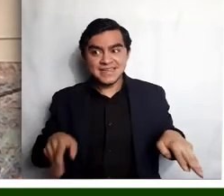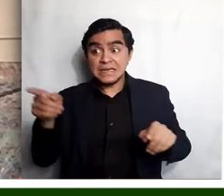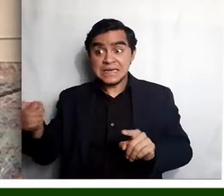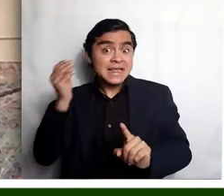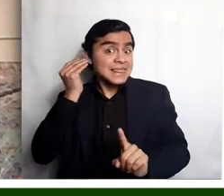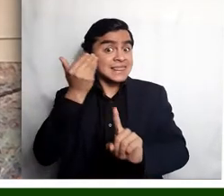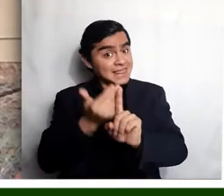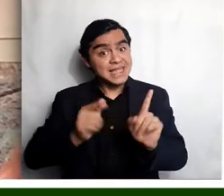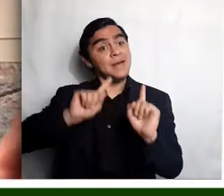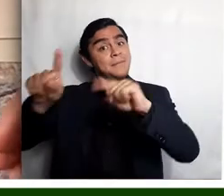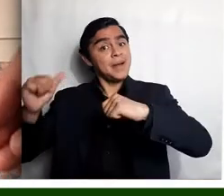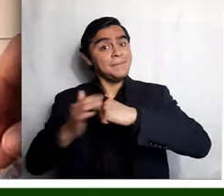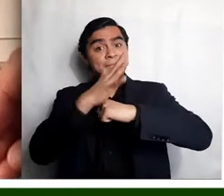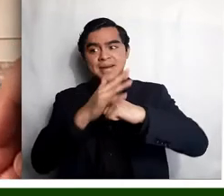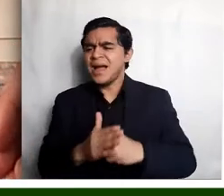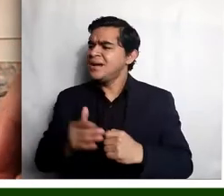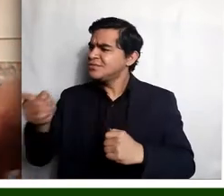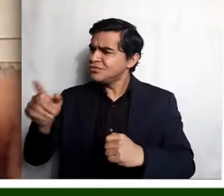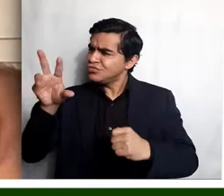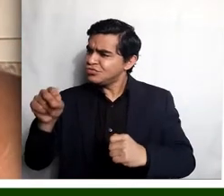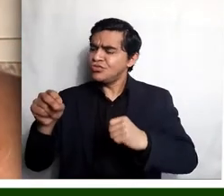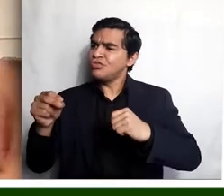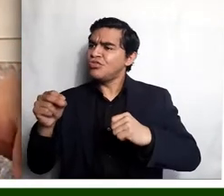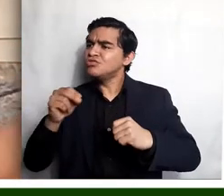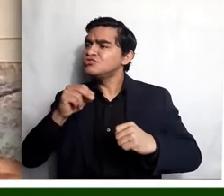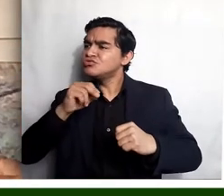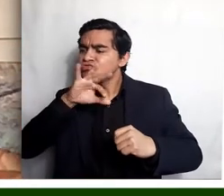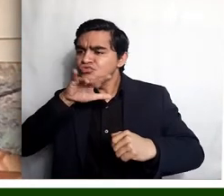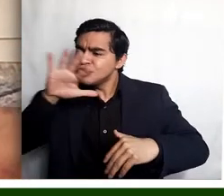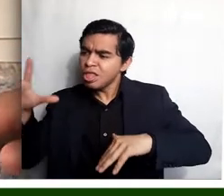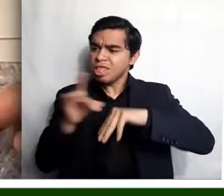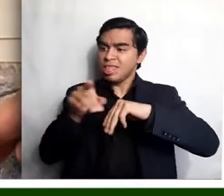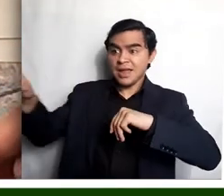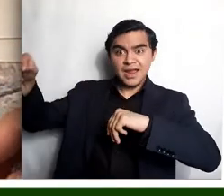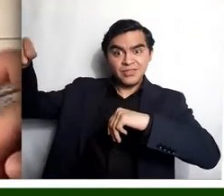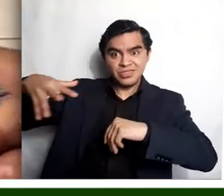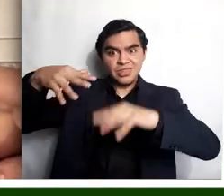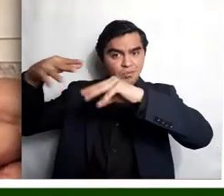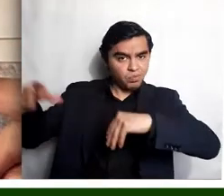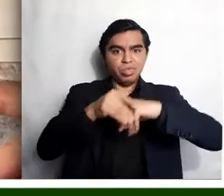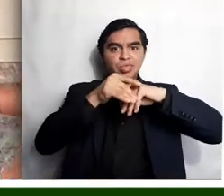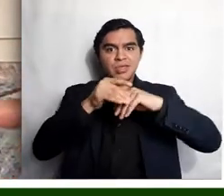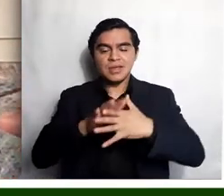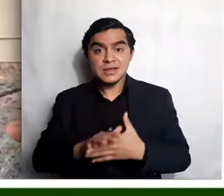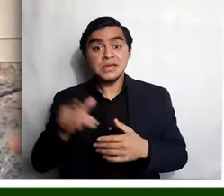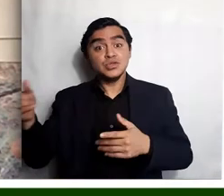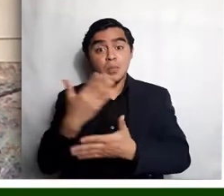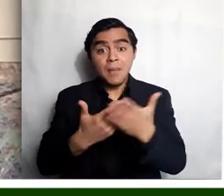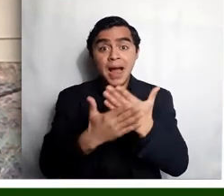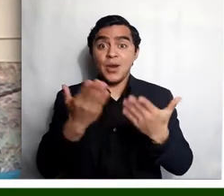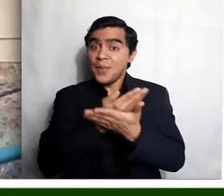que se va al mar, hay niña no te la manche, la tinta del calamar. Que blancas tus manos niñas,